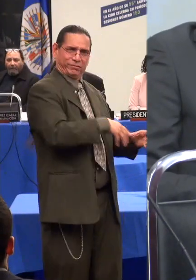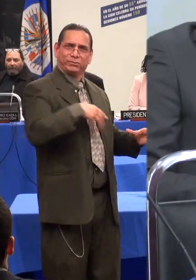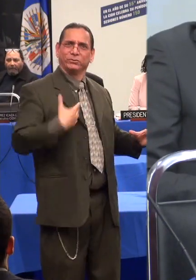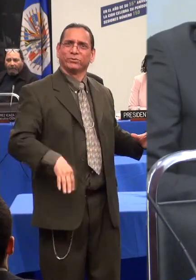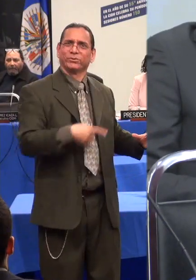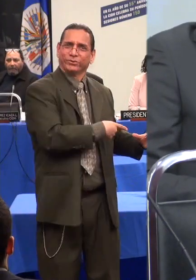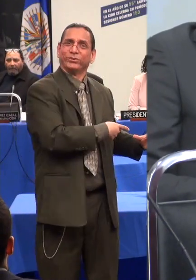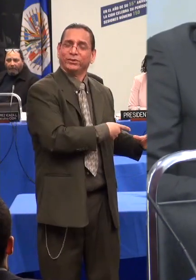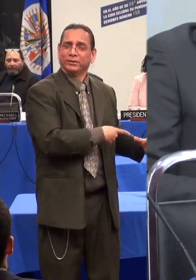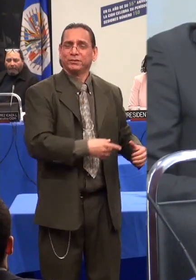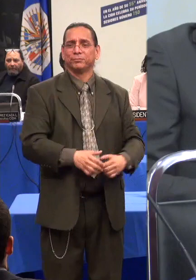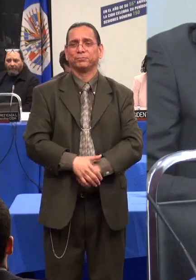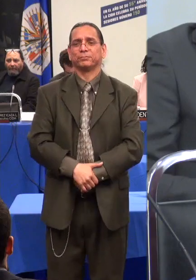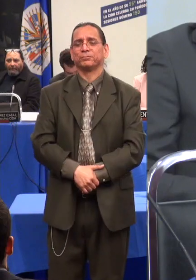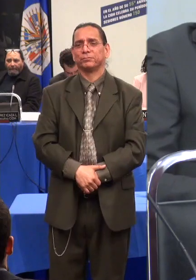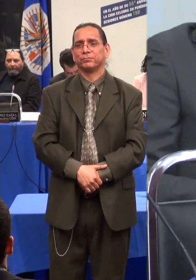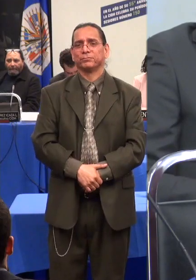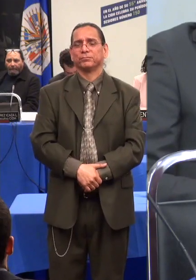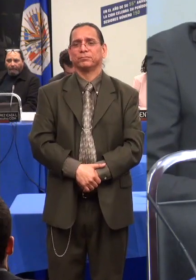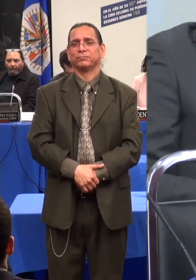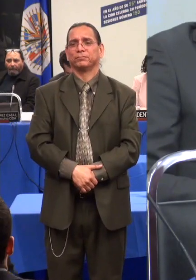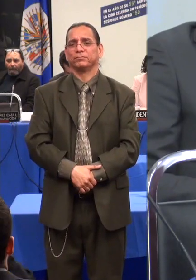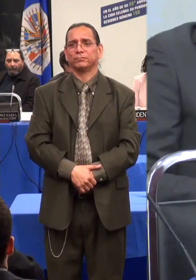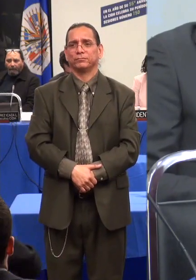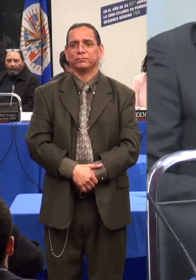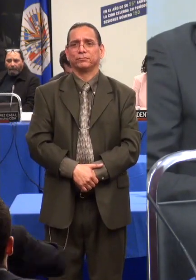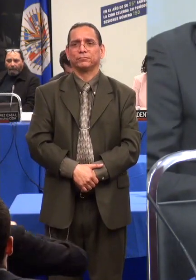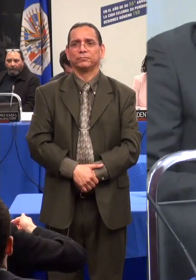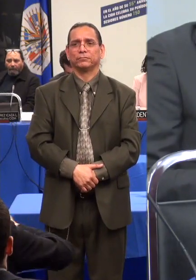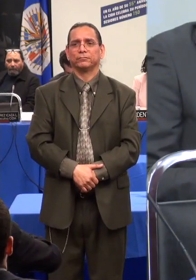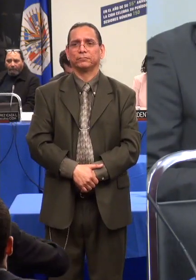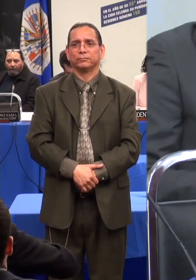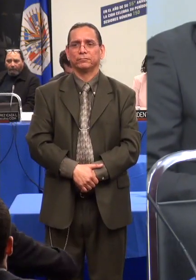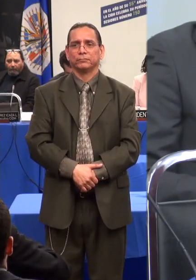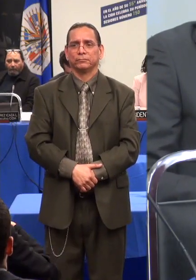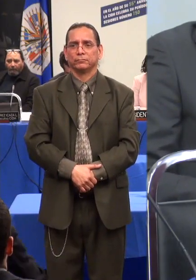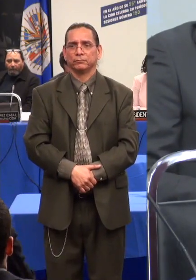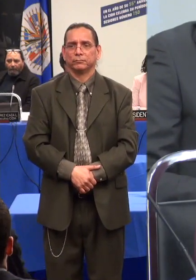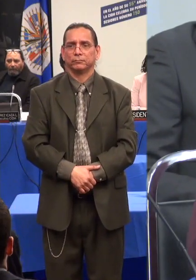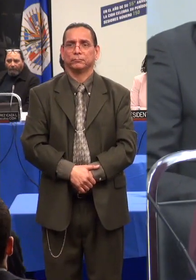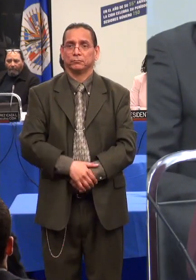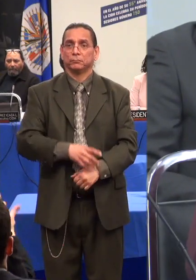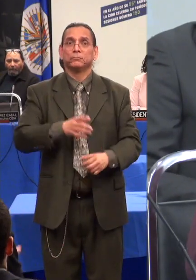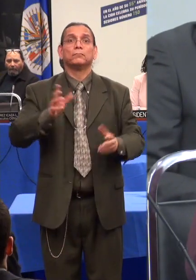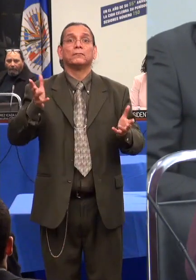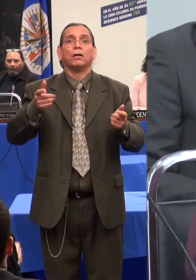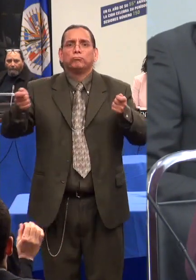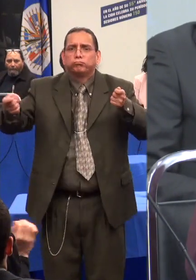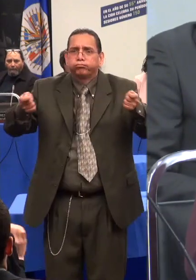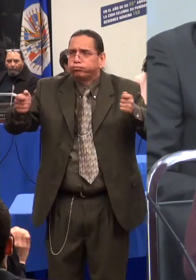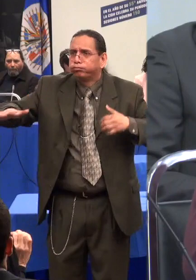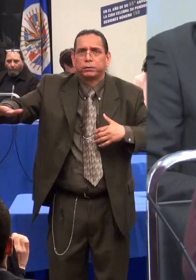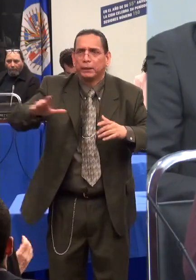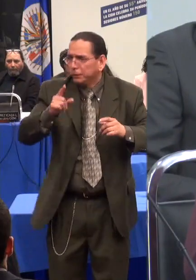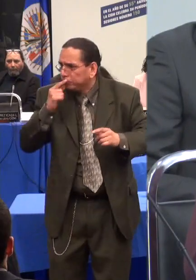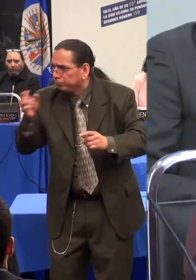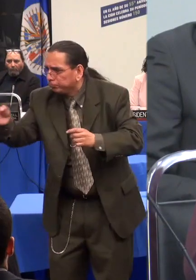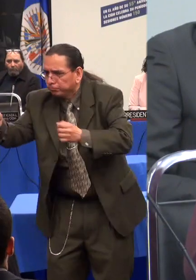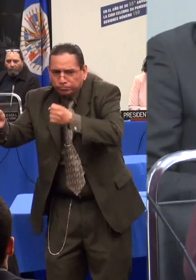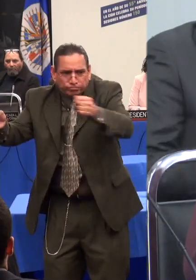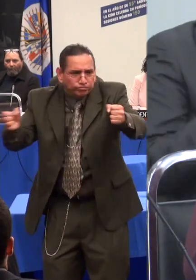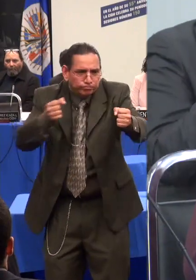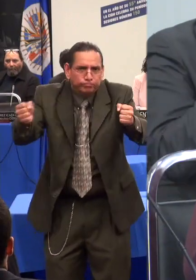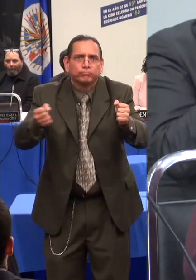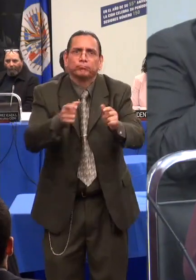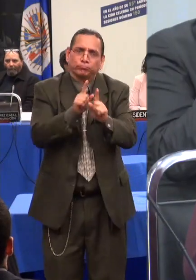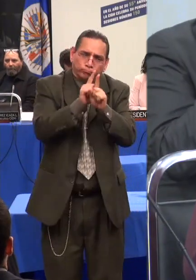Asimismo, miles de niños y niñas y jóvenes con discapacidad se encuentran en centros residenciales del Instituto Colombiano de Bienestar Familiar sin